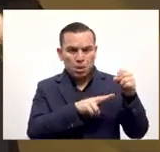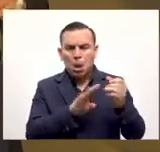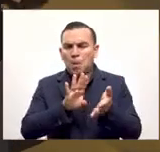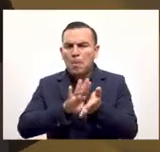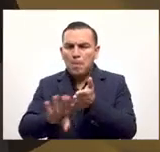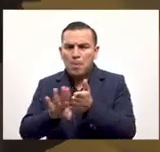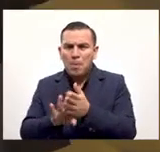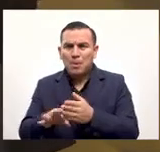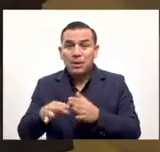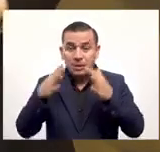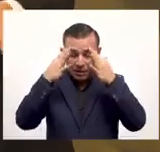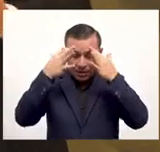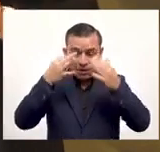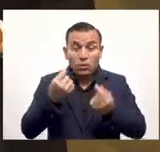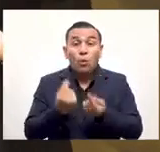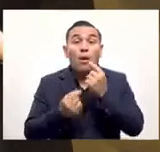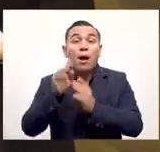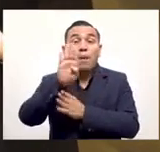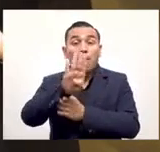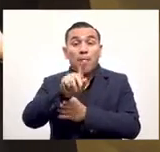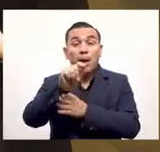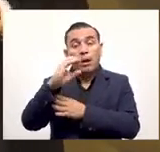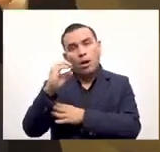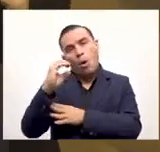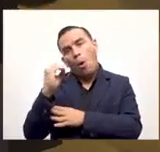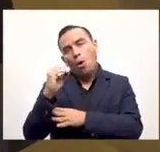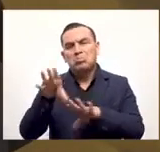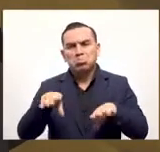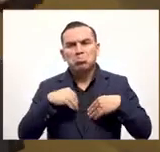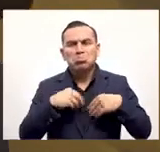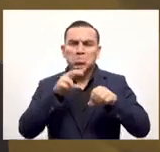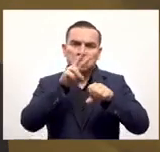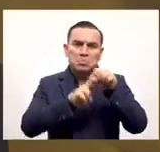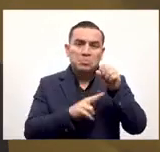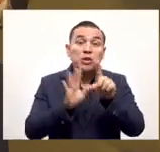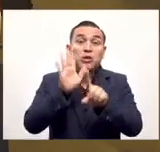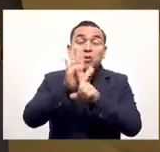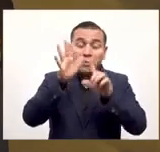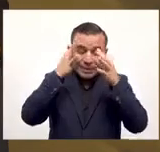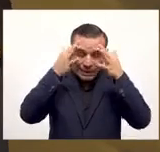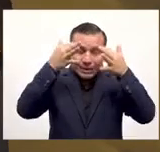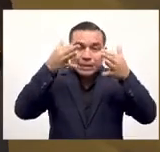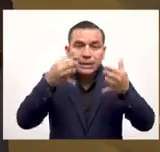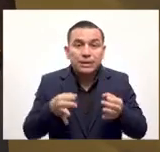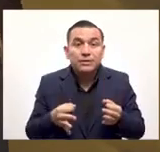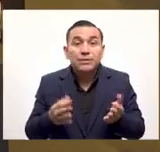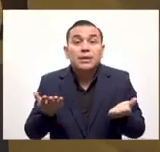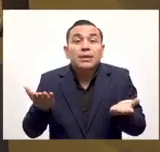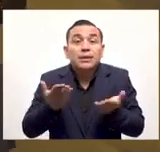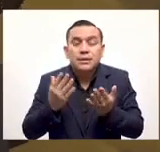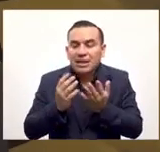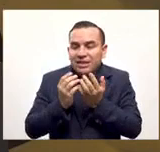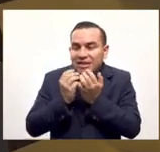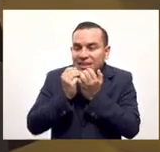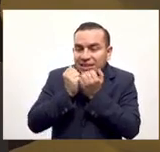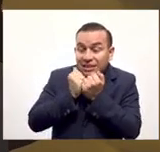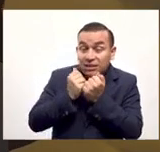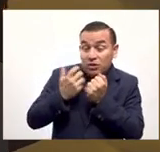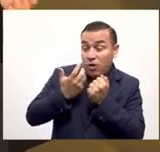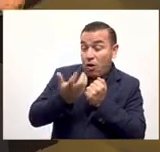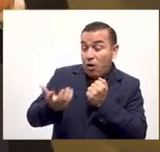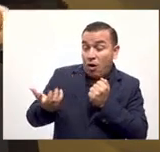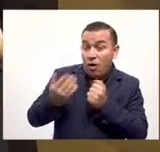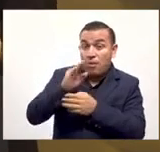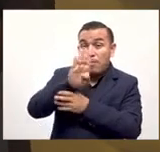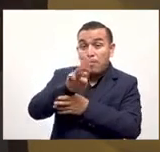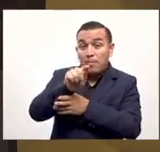a ir a comprar y decide recibirlos en bitcoin y luego va a ir a comprar y no le van a aceptar esos bitcoins entonces para garantizar de